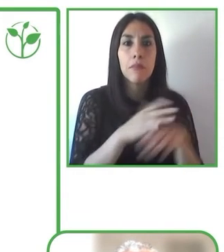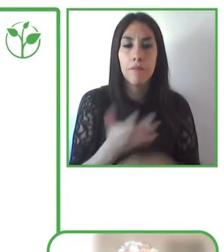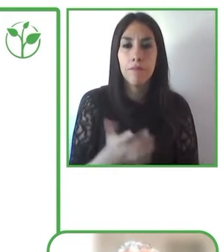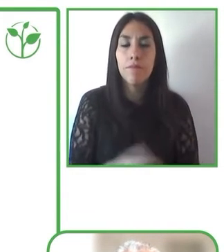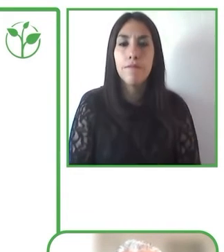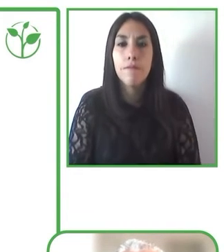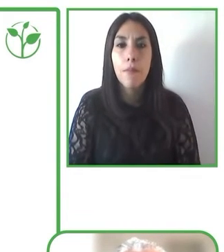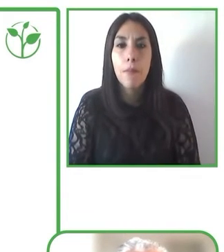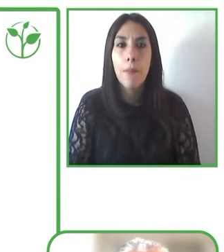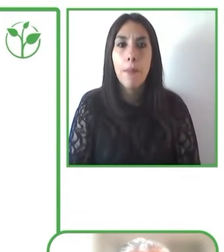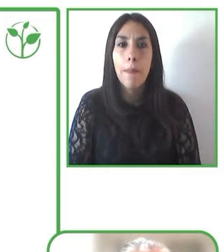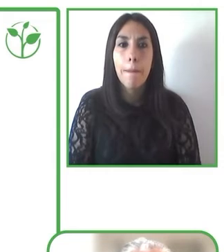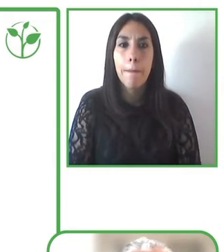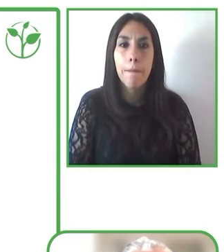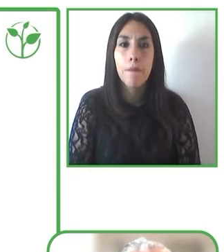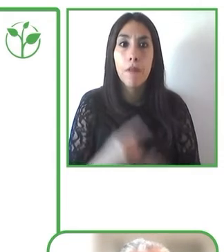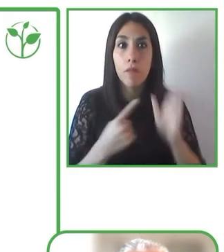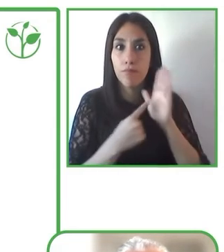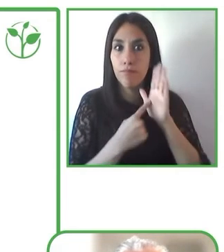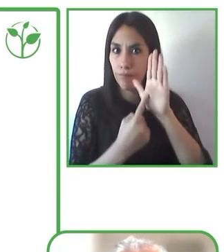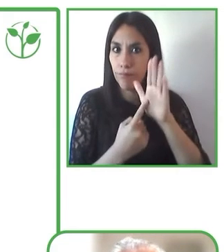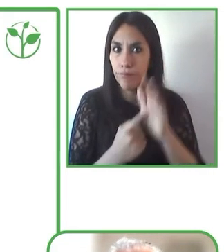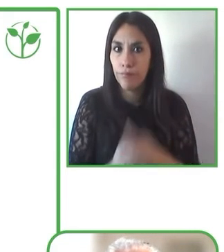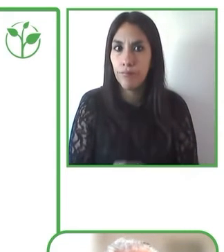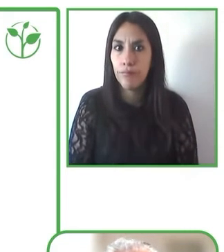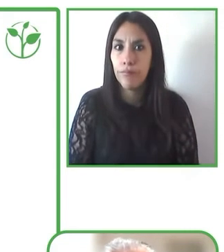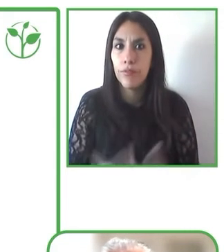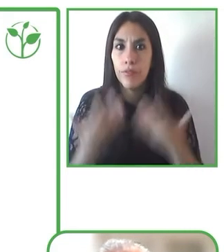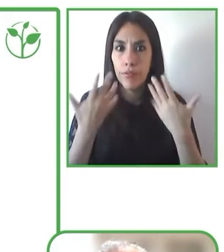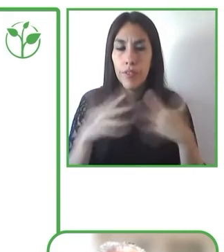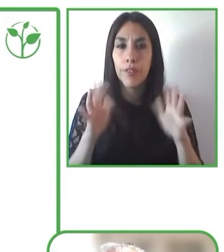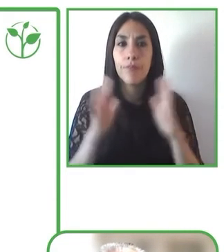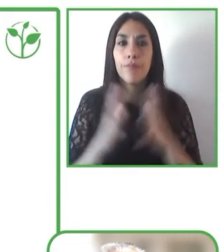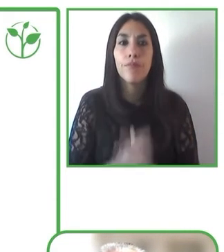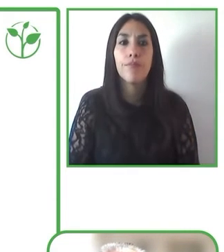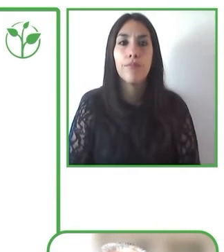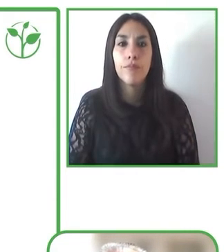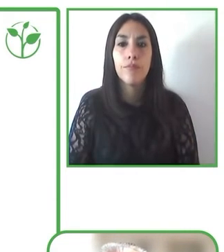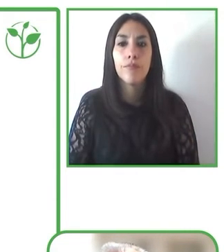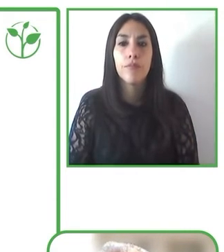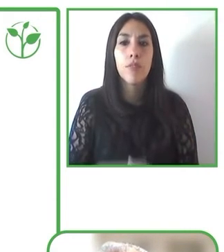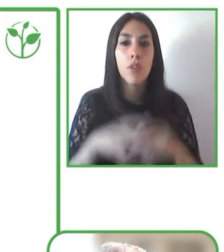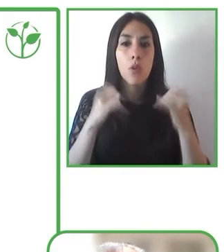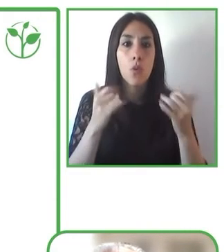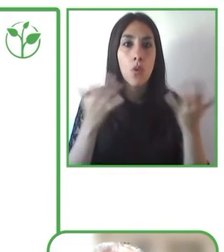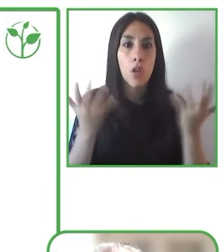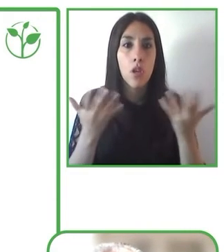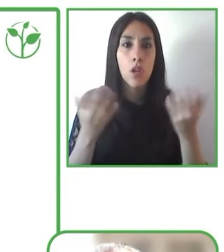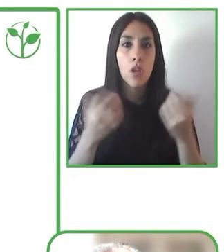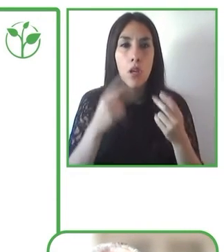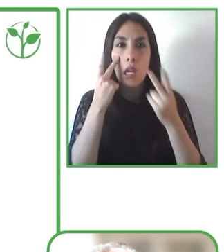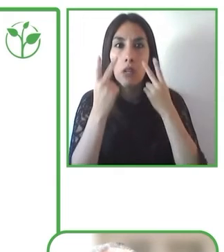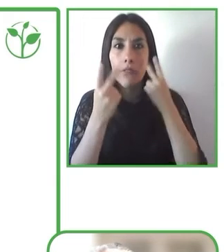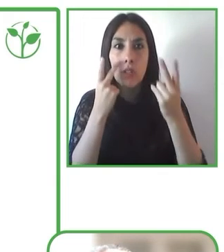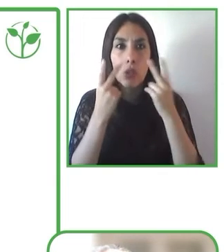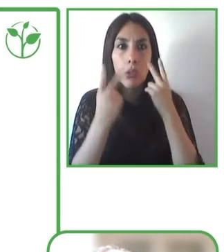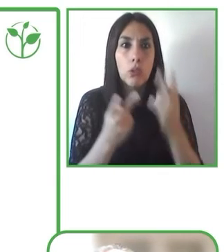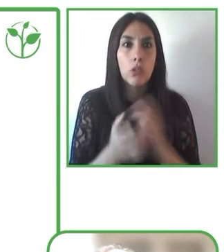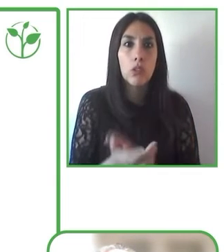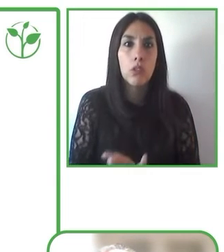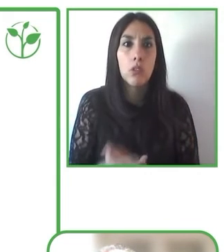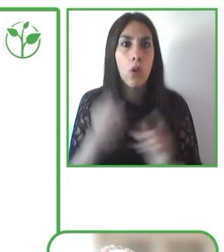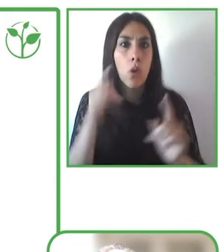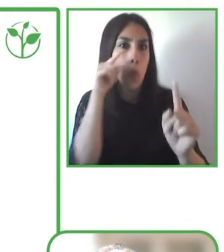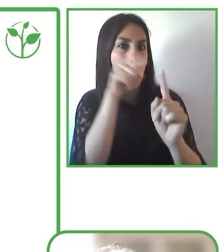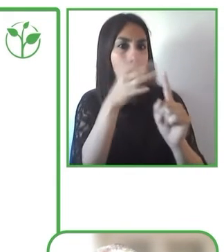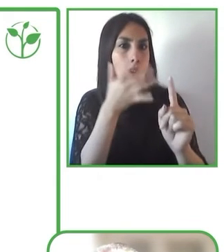os animo a que sigáis Planeta Fácil a través de internet lo tenemos en nuestras redes sociales en las